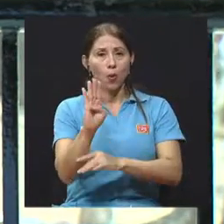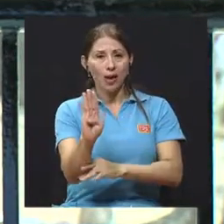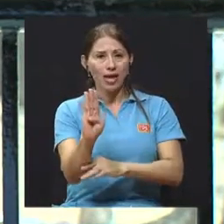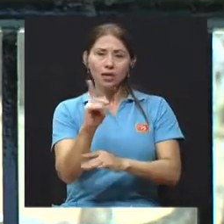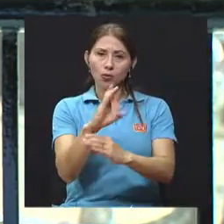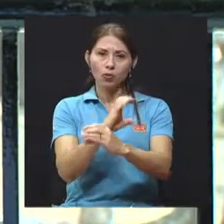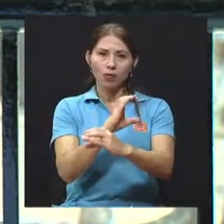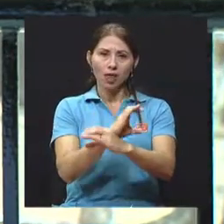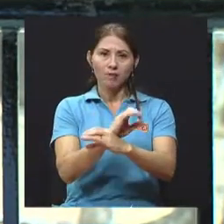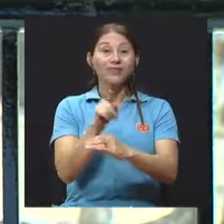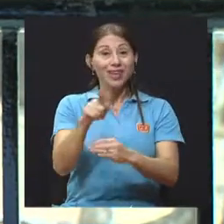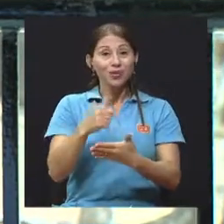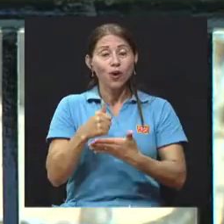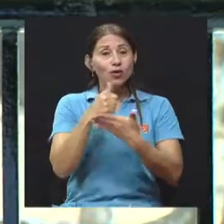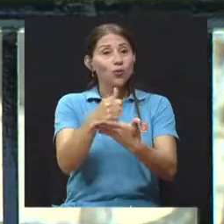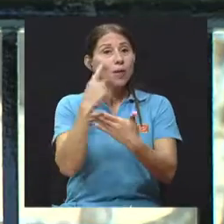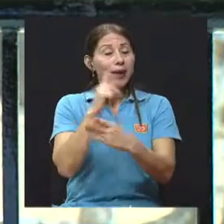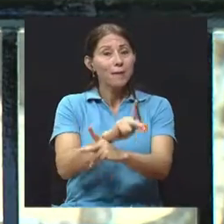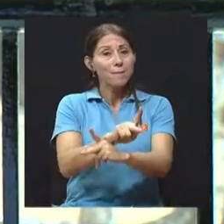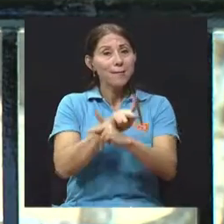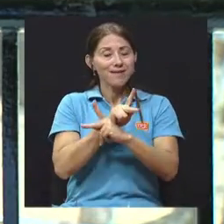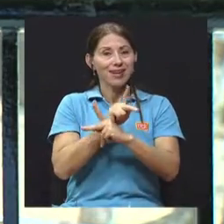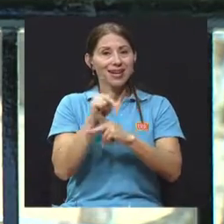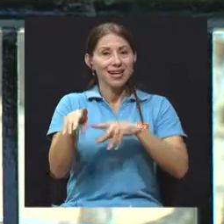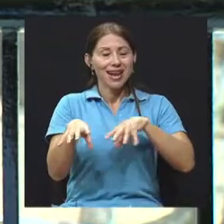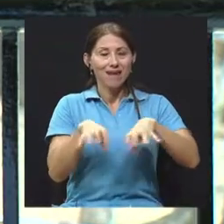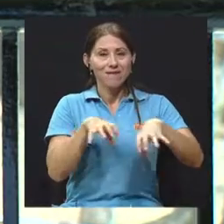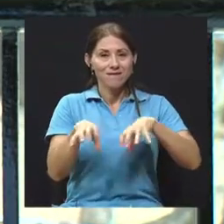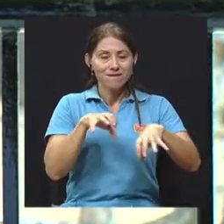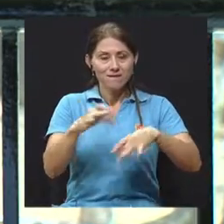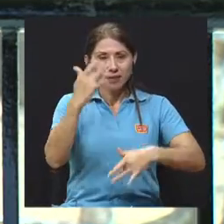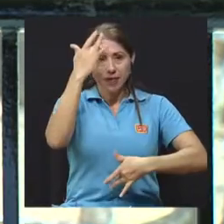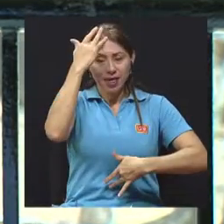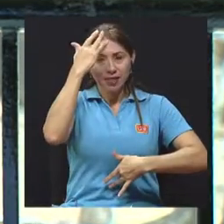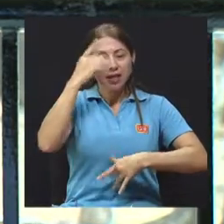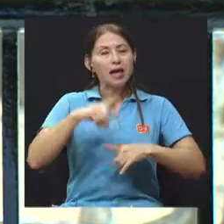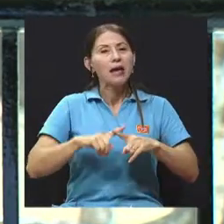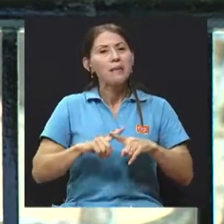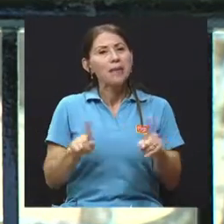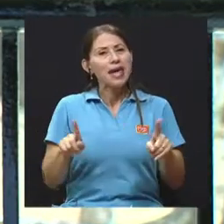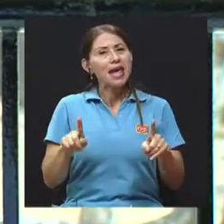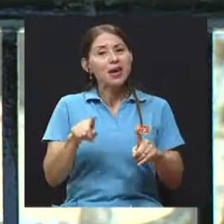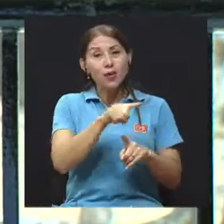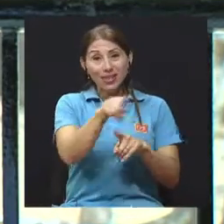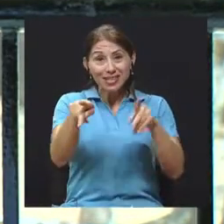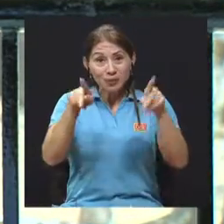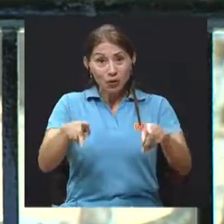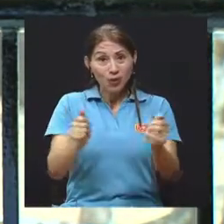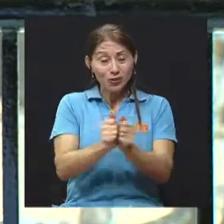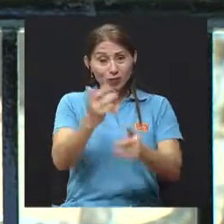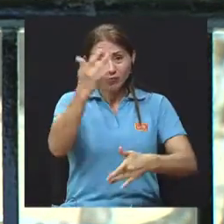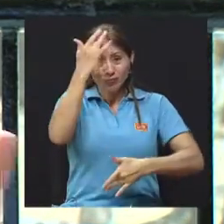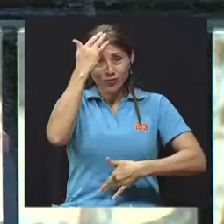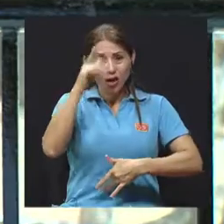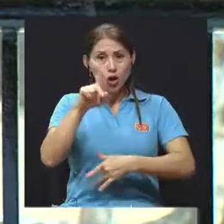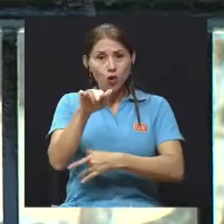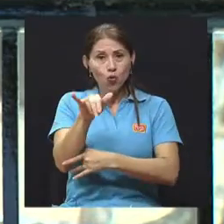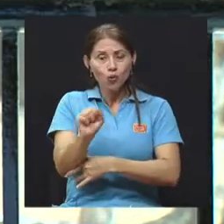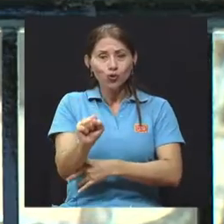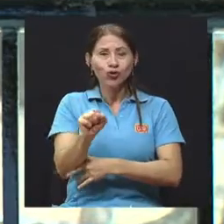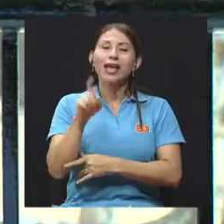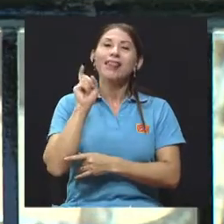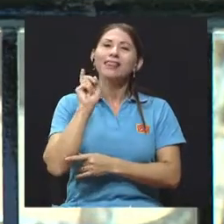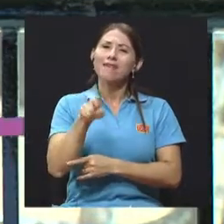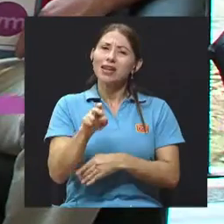Eso ayuda a prevenir la actividad de la enfermedad, pero es una realidad para estos pacientes que también deberían usar ropa que cubra la mayor